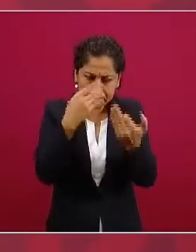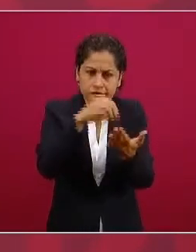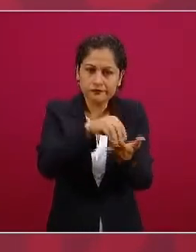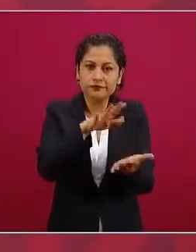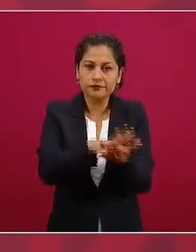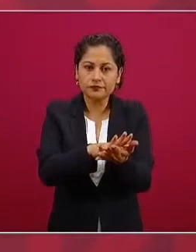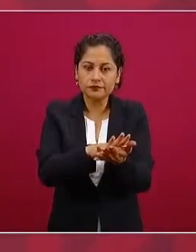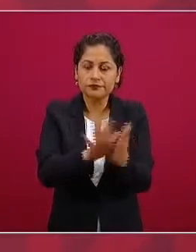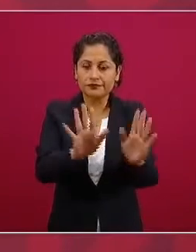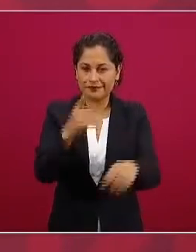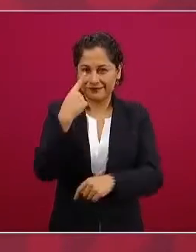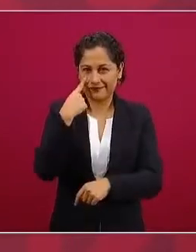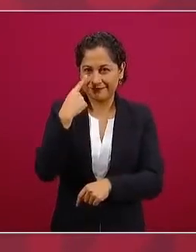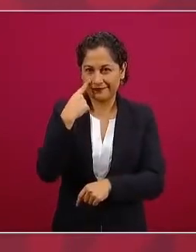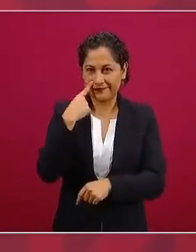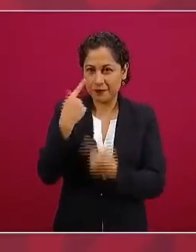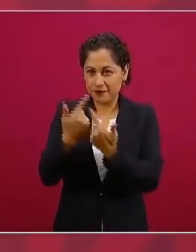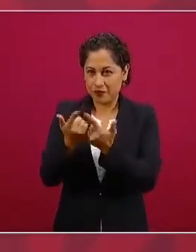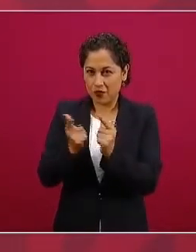ya olvidaron la historia